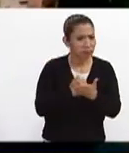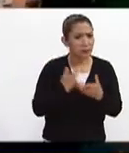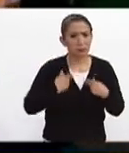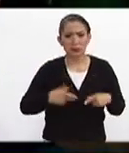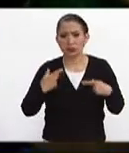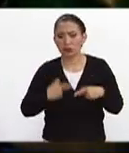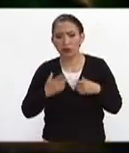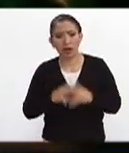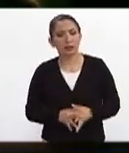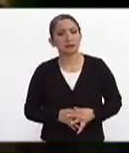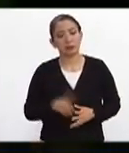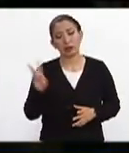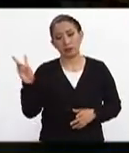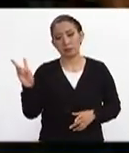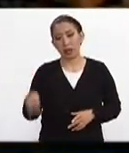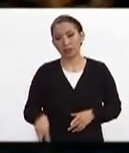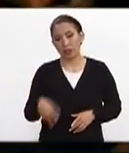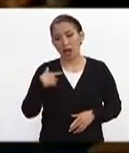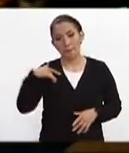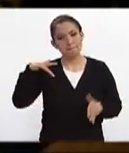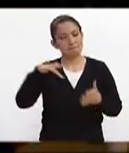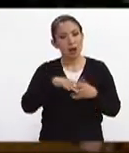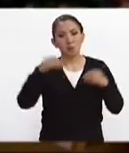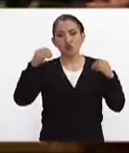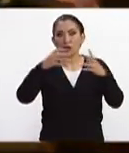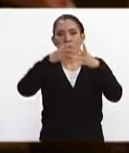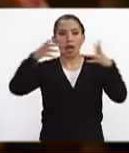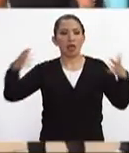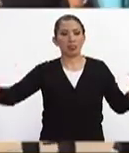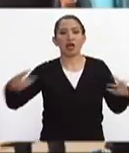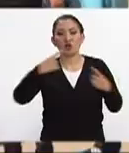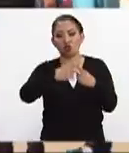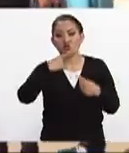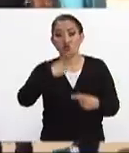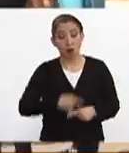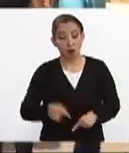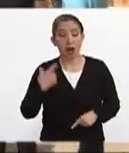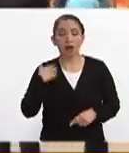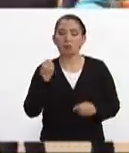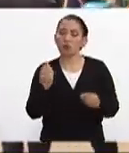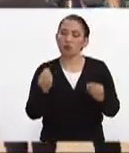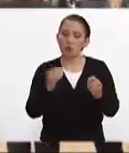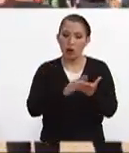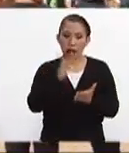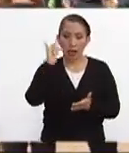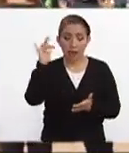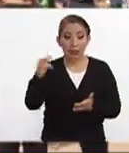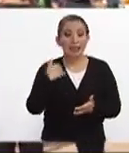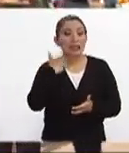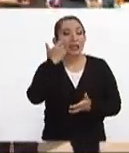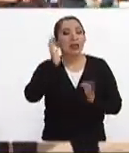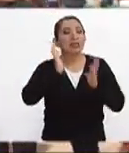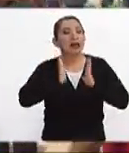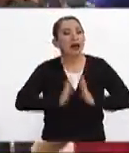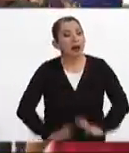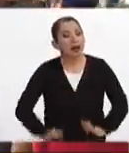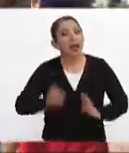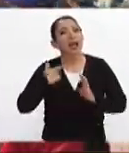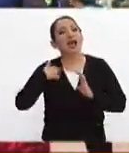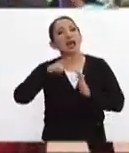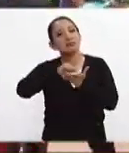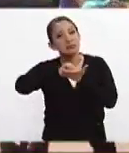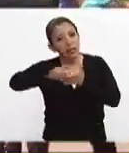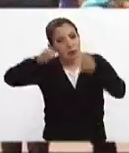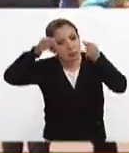estas personas y realmente han apoyado enormemente a la Corroja lo cual estamos muy agradecidos y quiero que estén tranquilos que la Corroja es